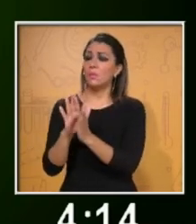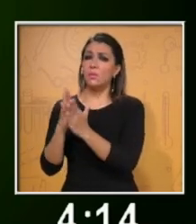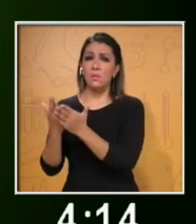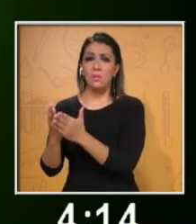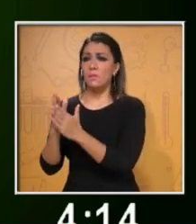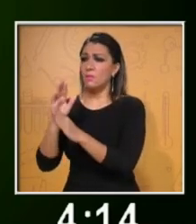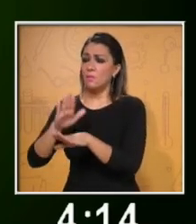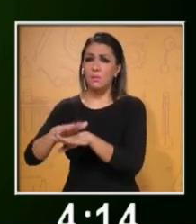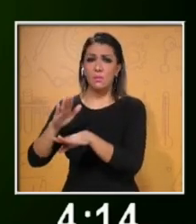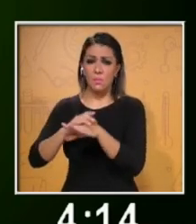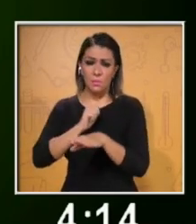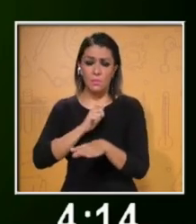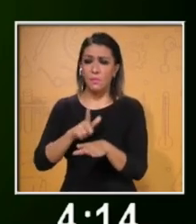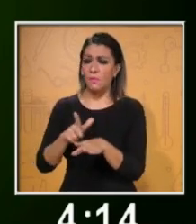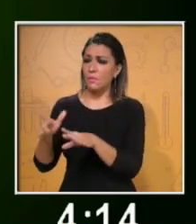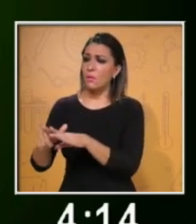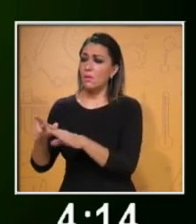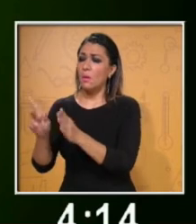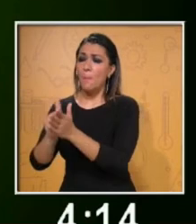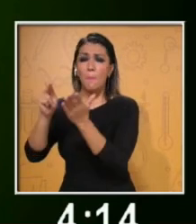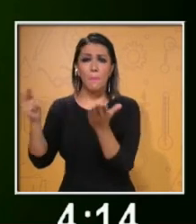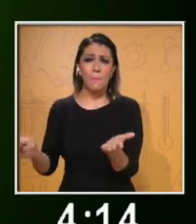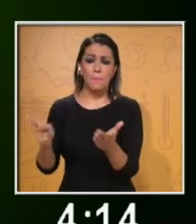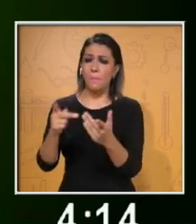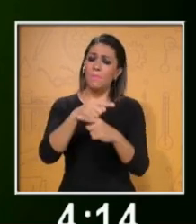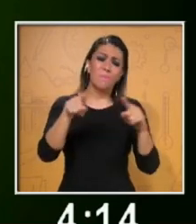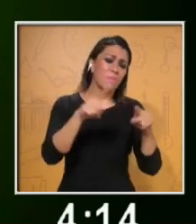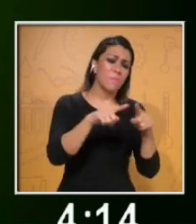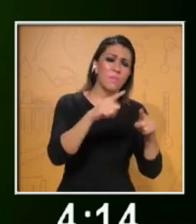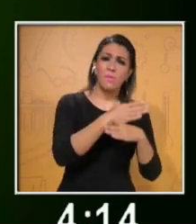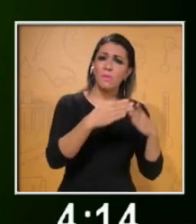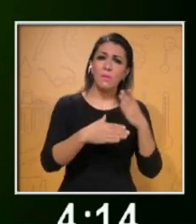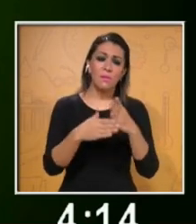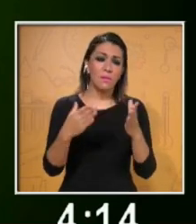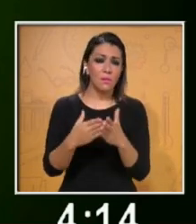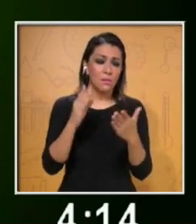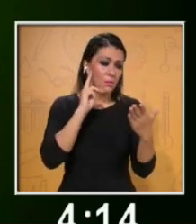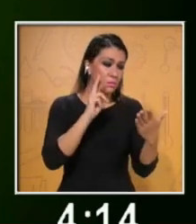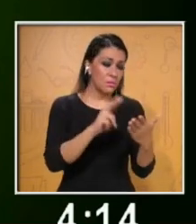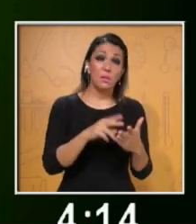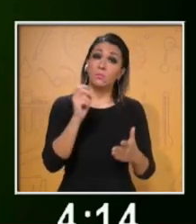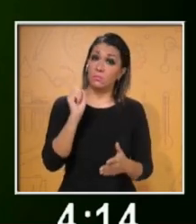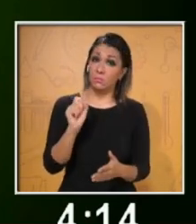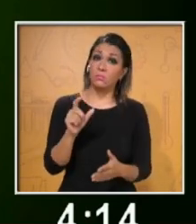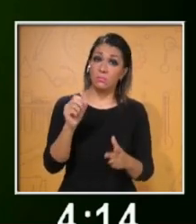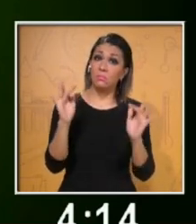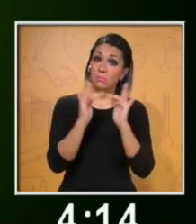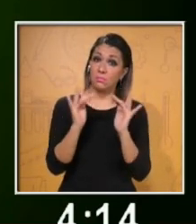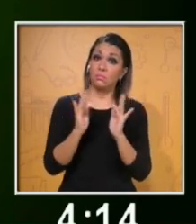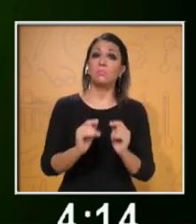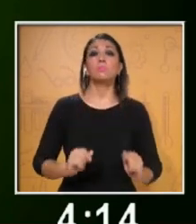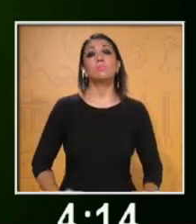periódicos, infografías, catálogos, monografías y ahora incluso la web.